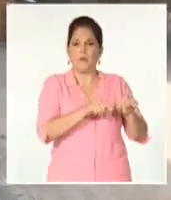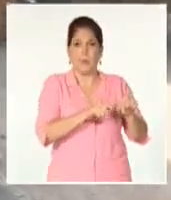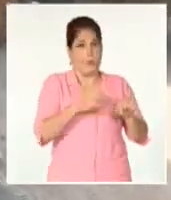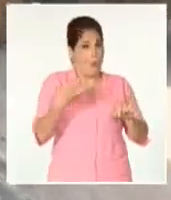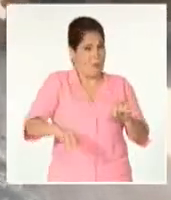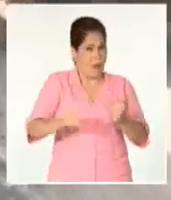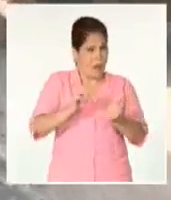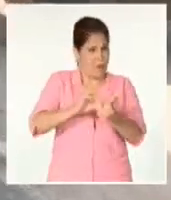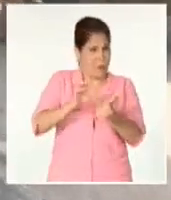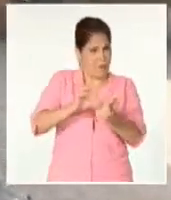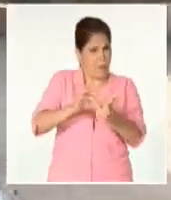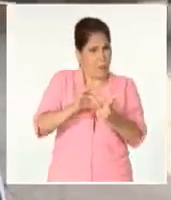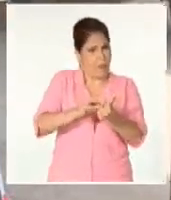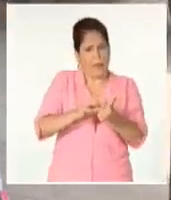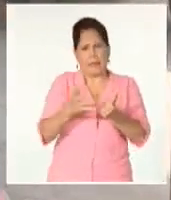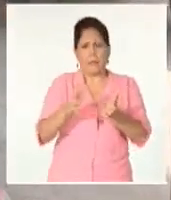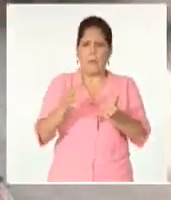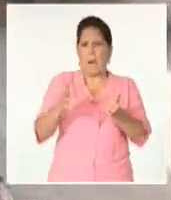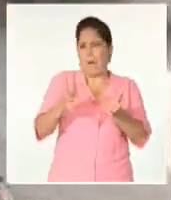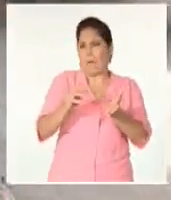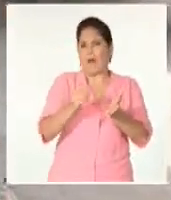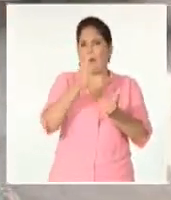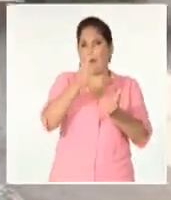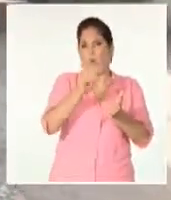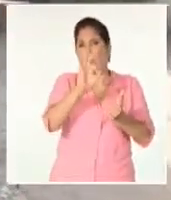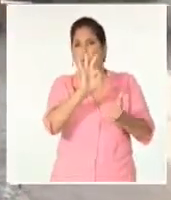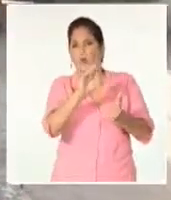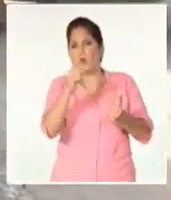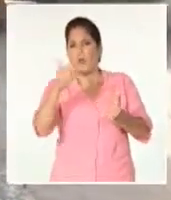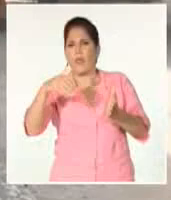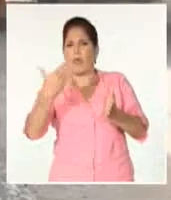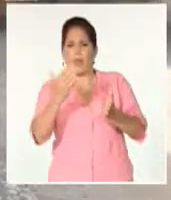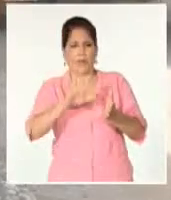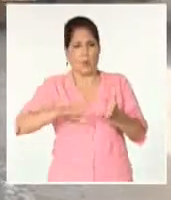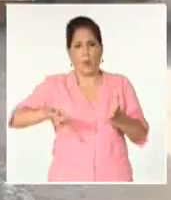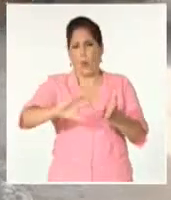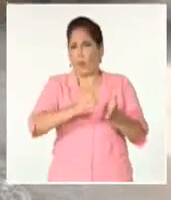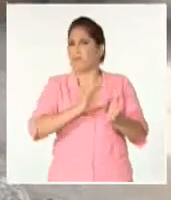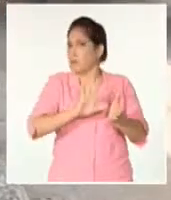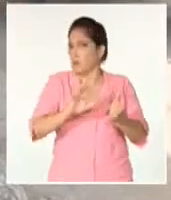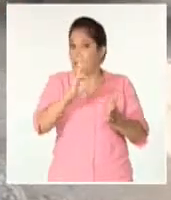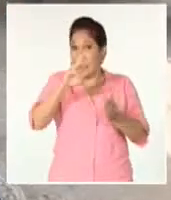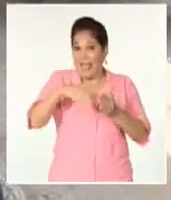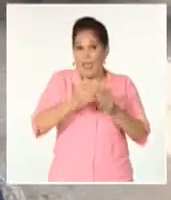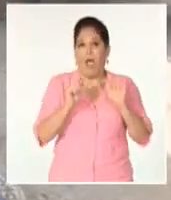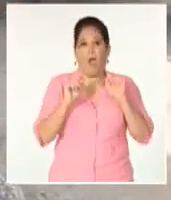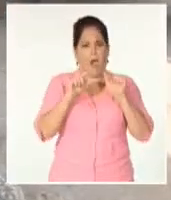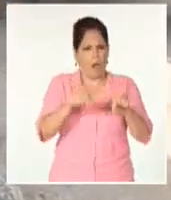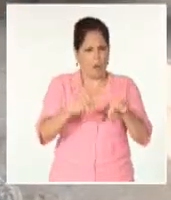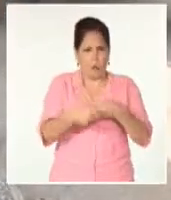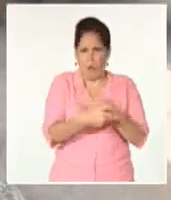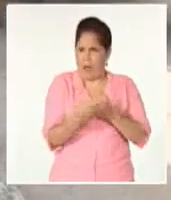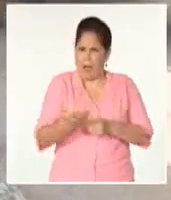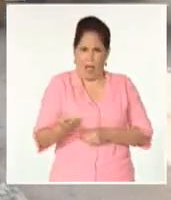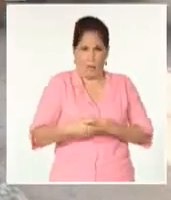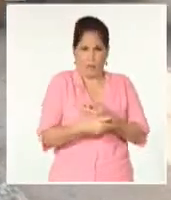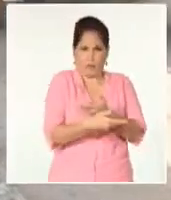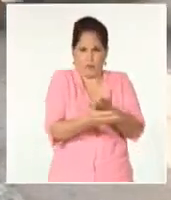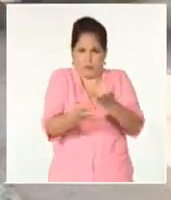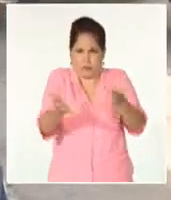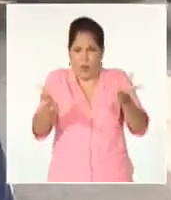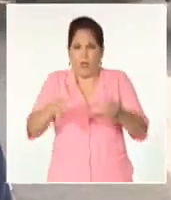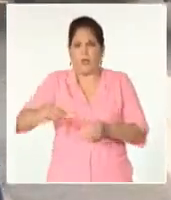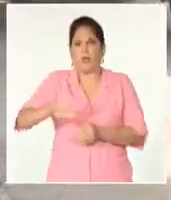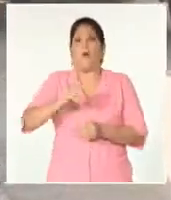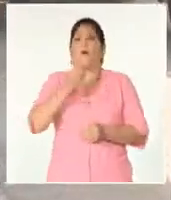familiar normada debe distribuirse entre 8 y 10 días y en 3 días le hemos puesto presencia al 100%